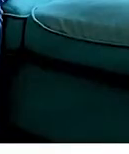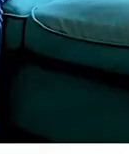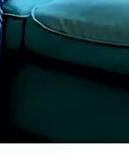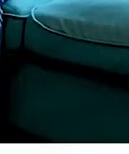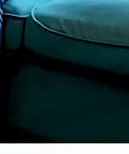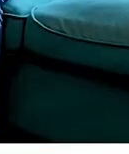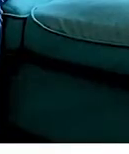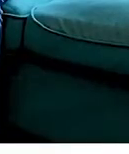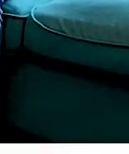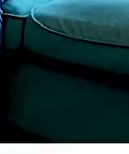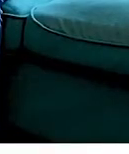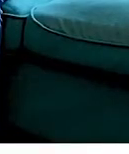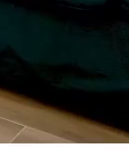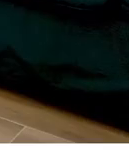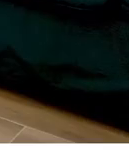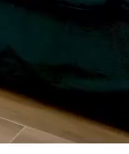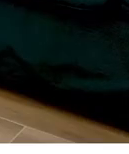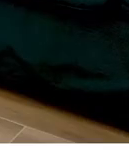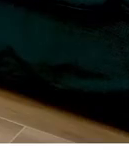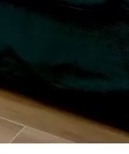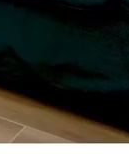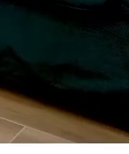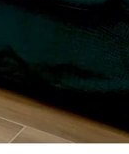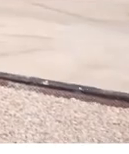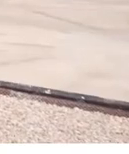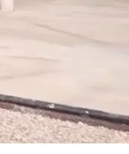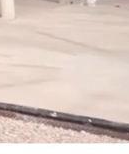¡Queremos estar todos juntos! ¡Muchas gracias!